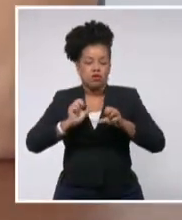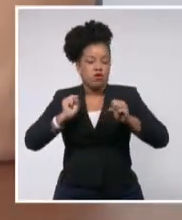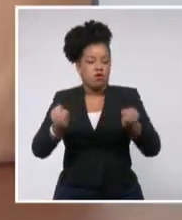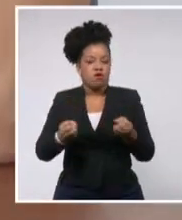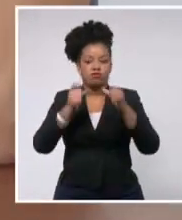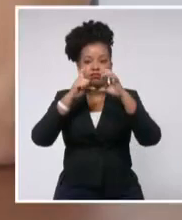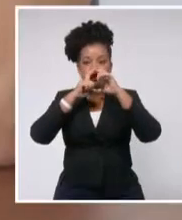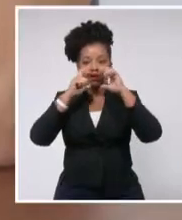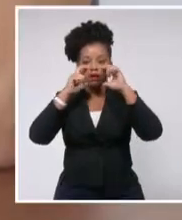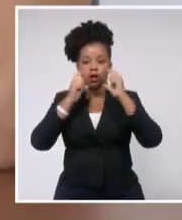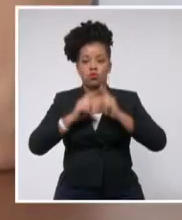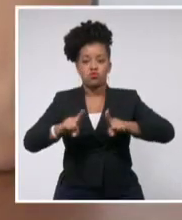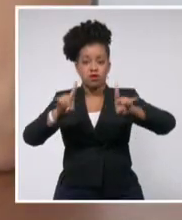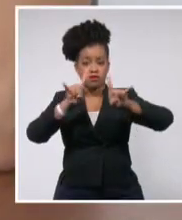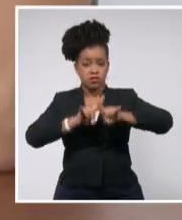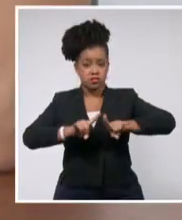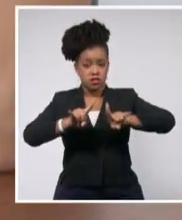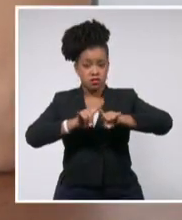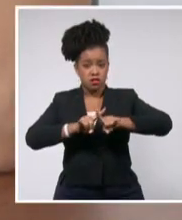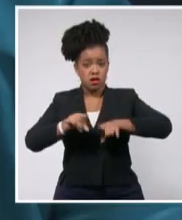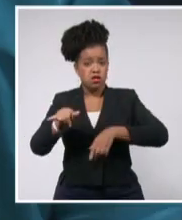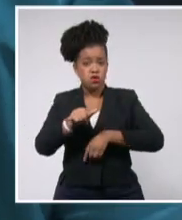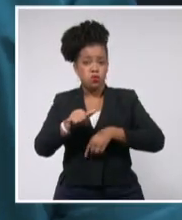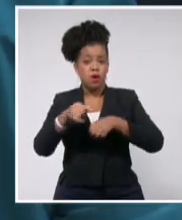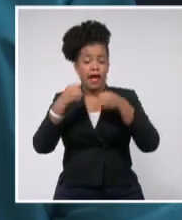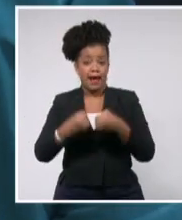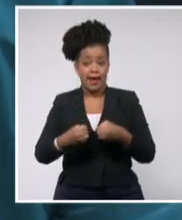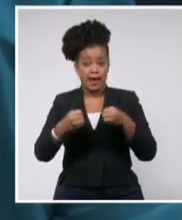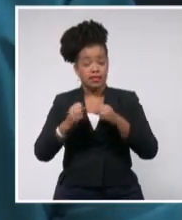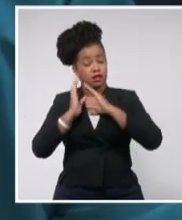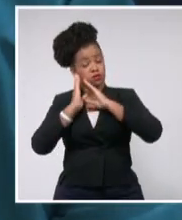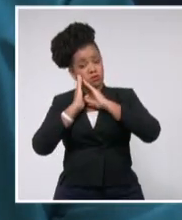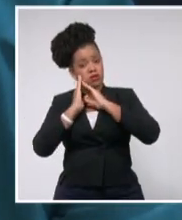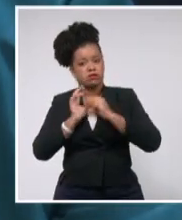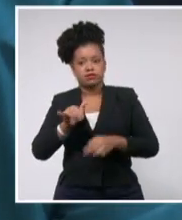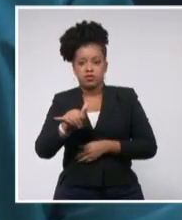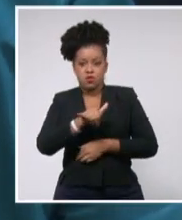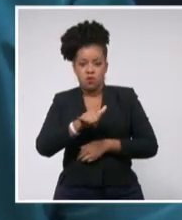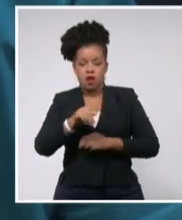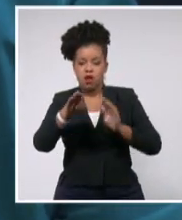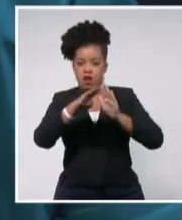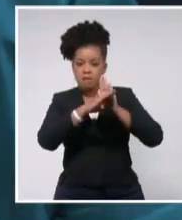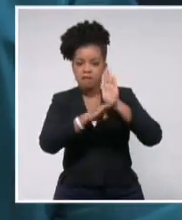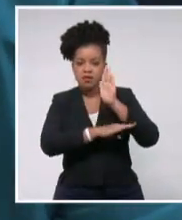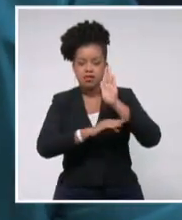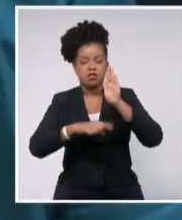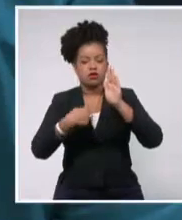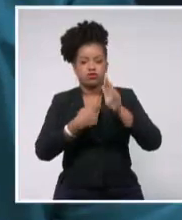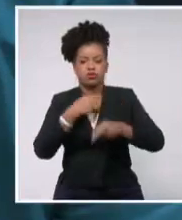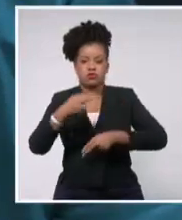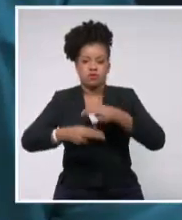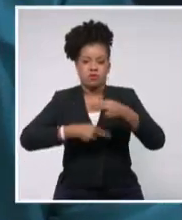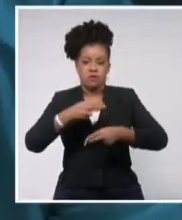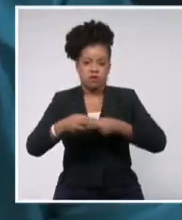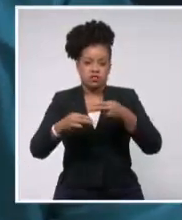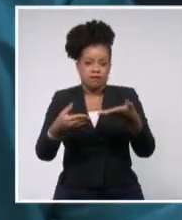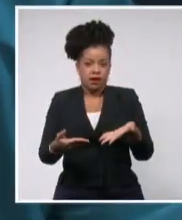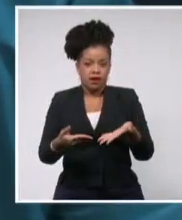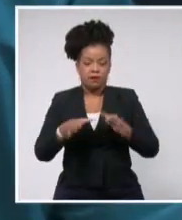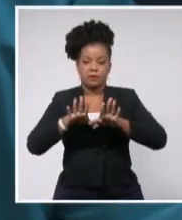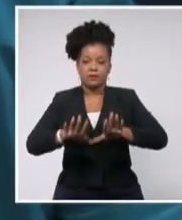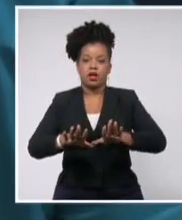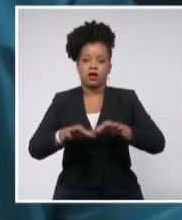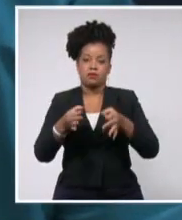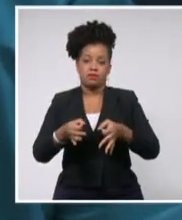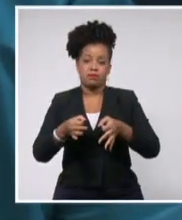universidad, incluso en la residencia estudiantil, con todas las medidas creadas para la contención,